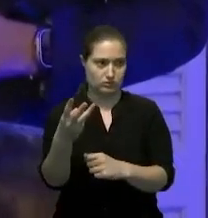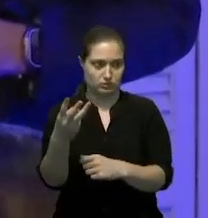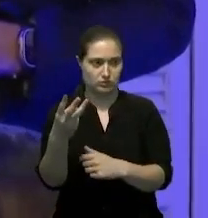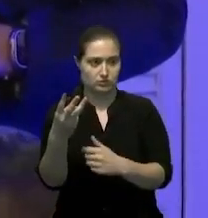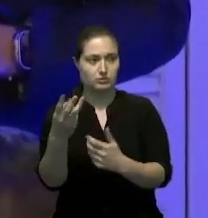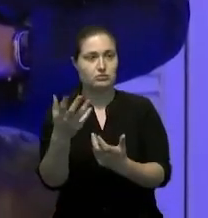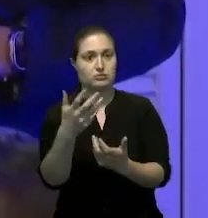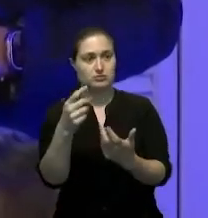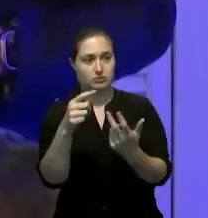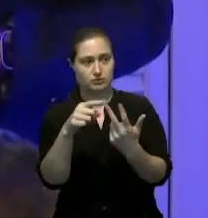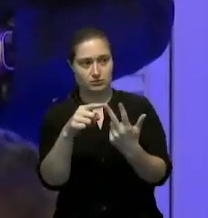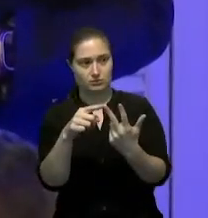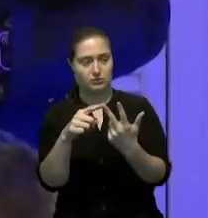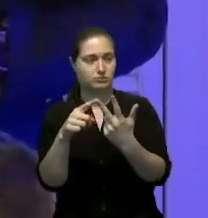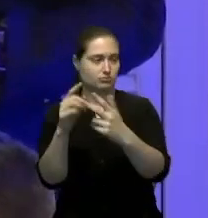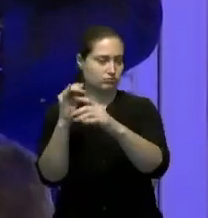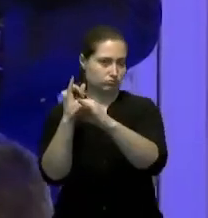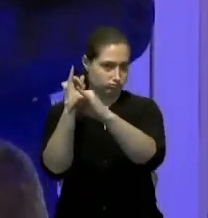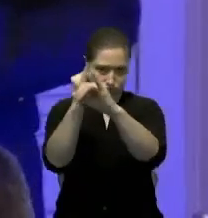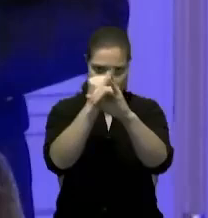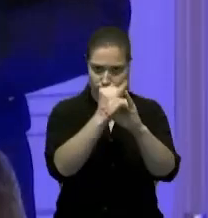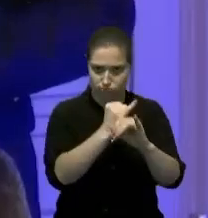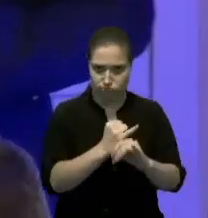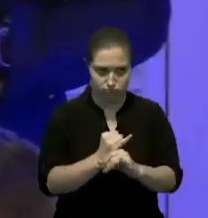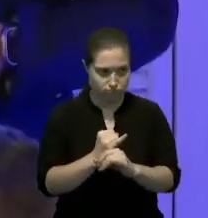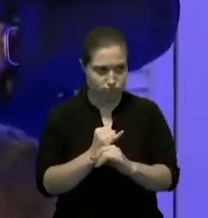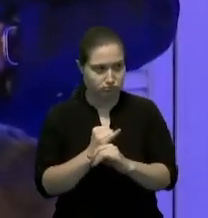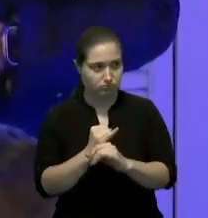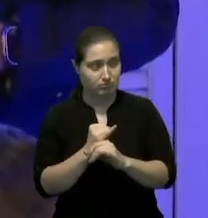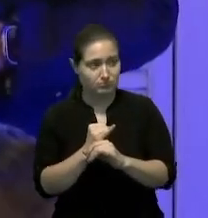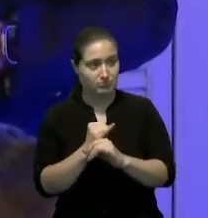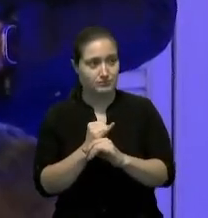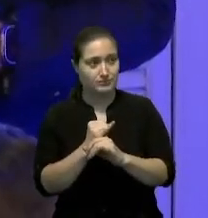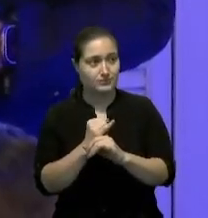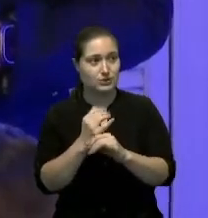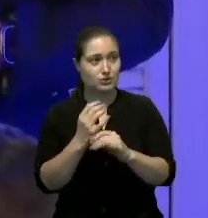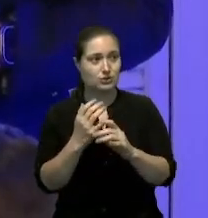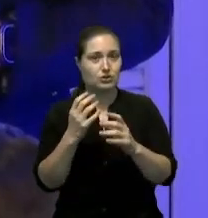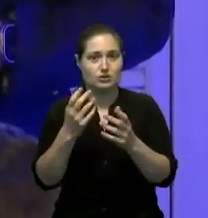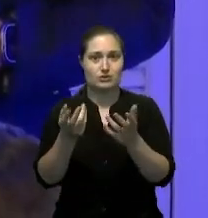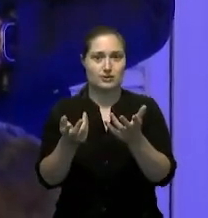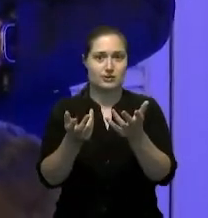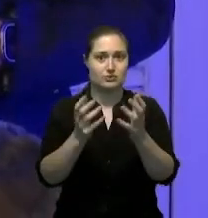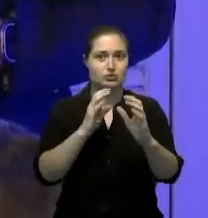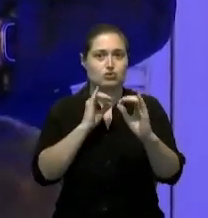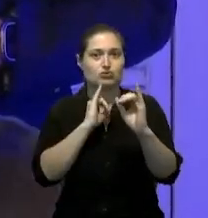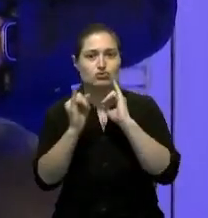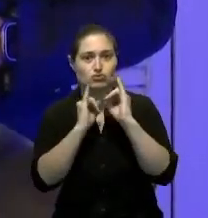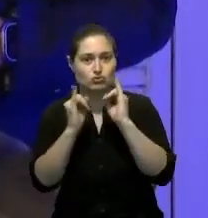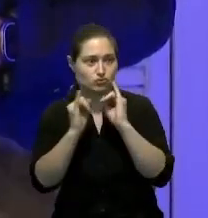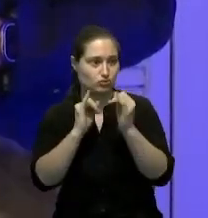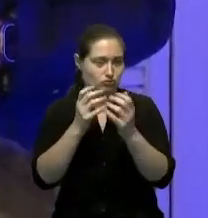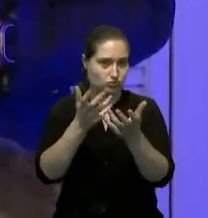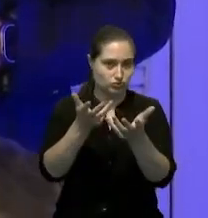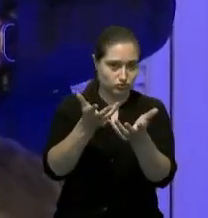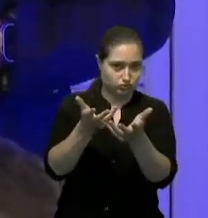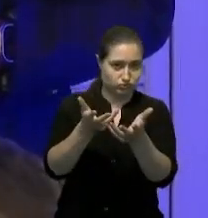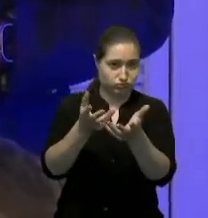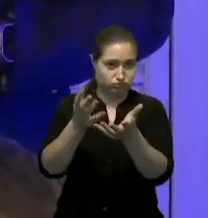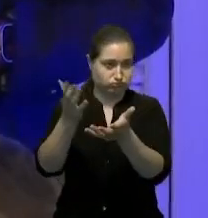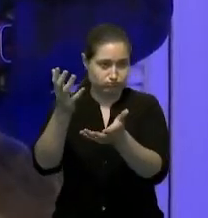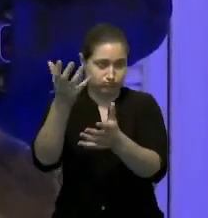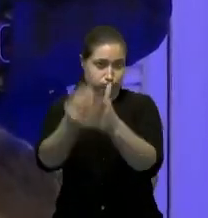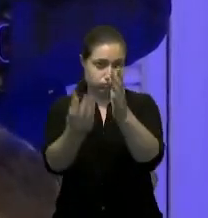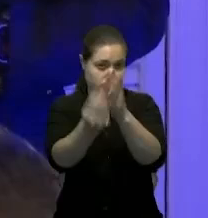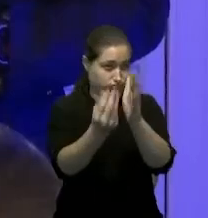y todas las instituciones que tienen que ver agotaron los procesos de consulta porque el Derecafta es con varios